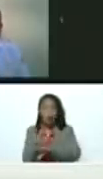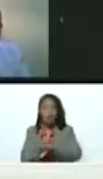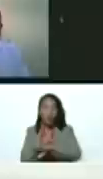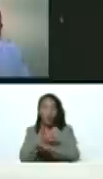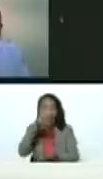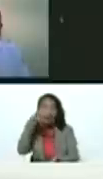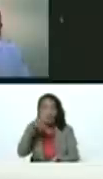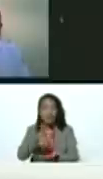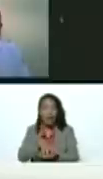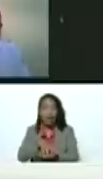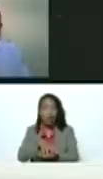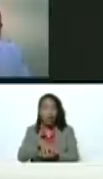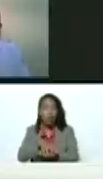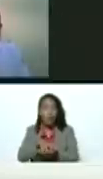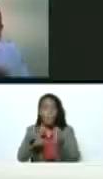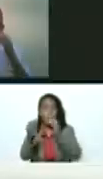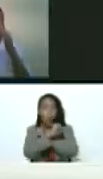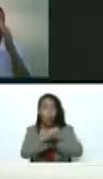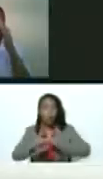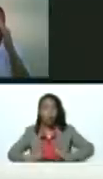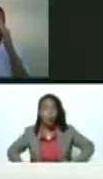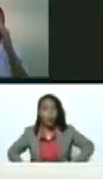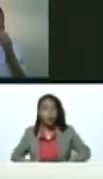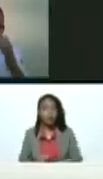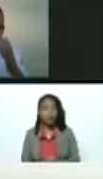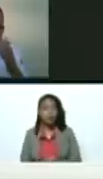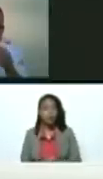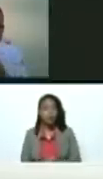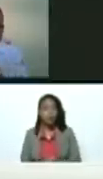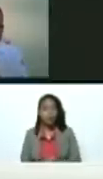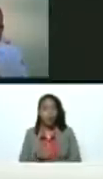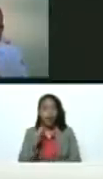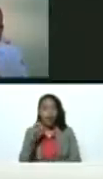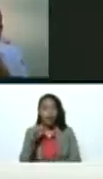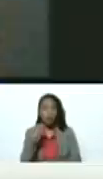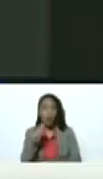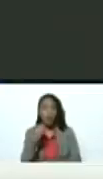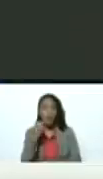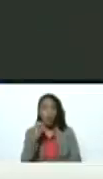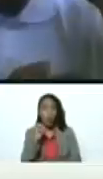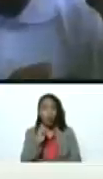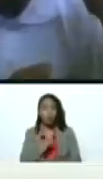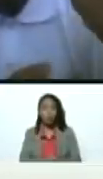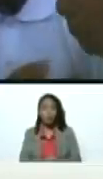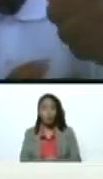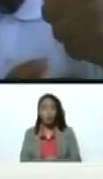portuguesa, Antonio Primitivo Sedeño.